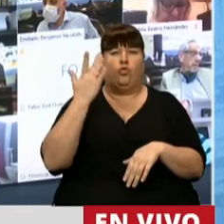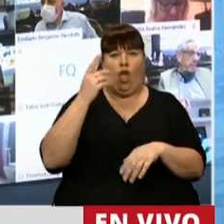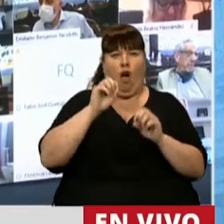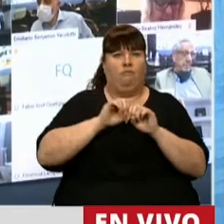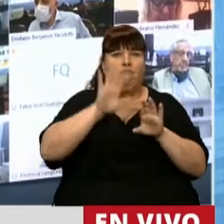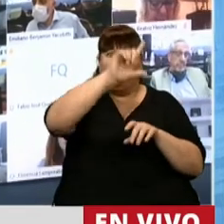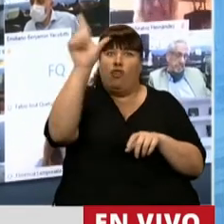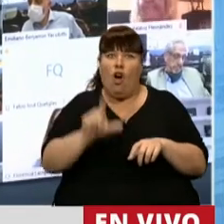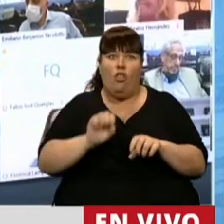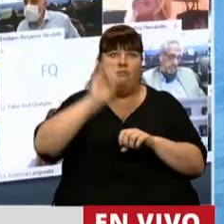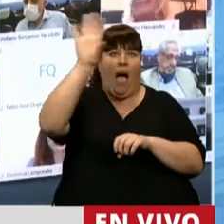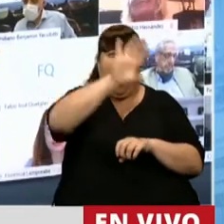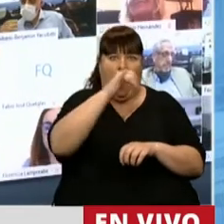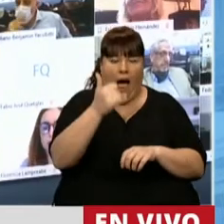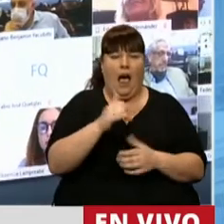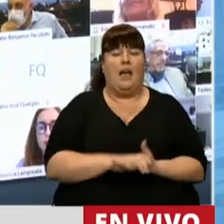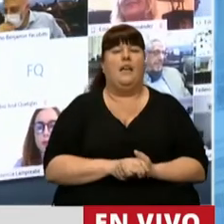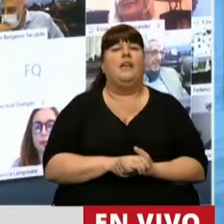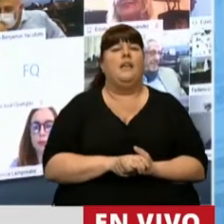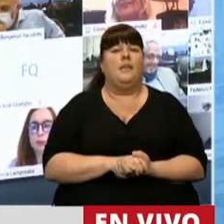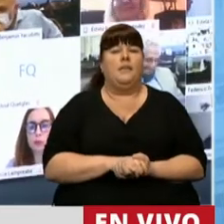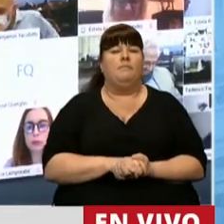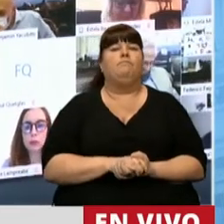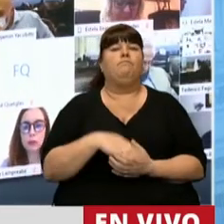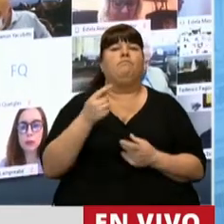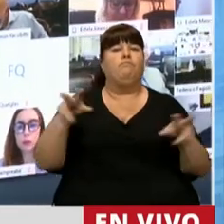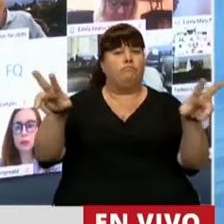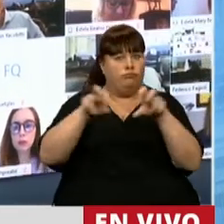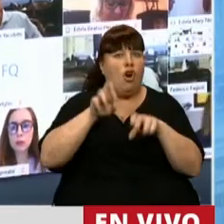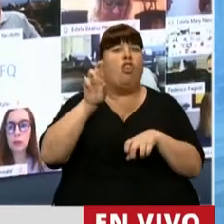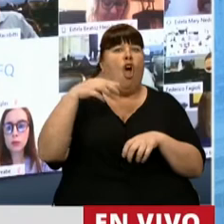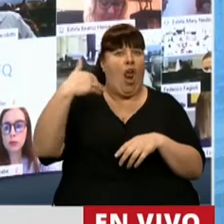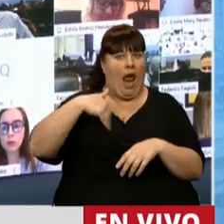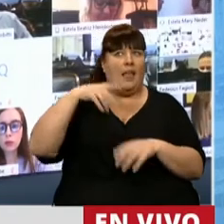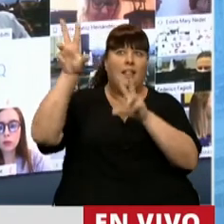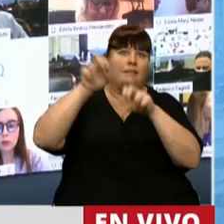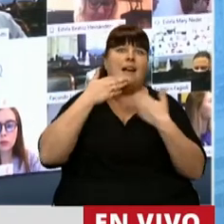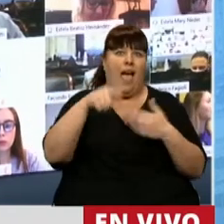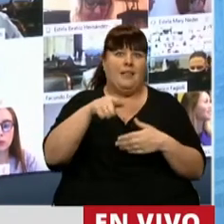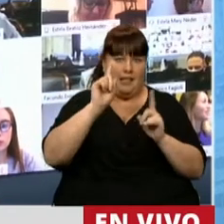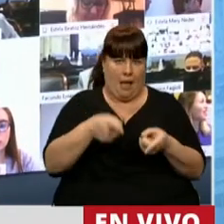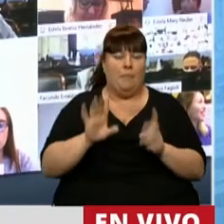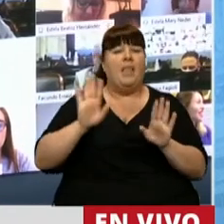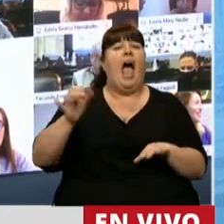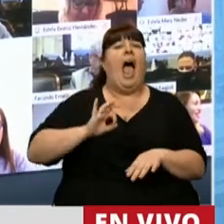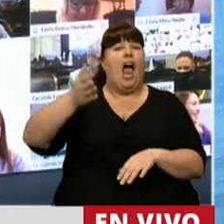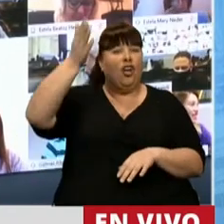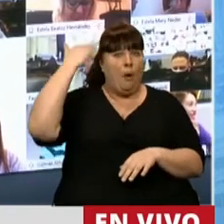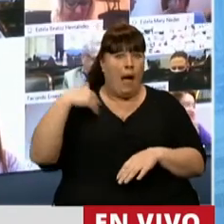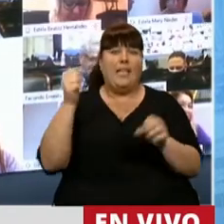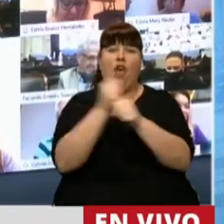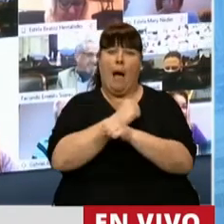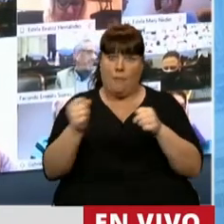distribuidas y generan una importante renta de divisas al país. Ya el año pasado, cuando